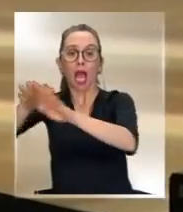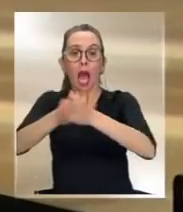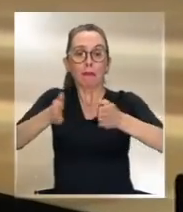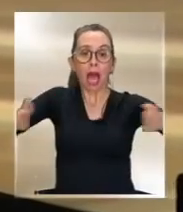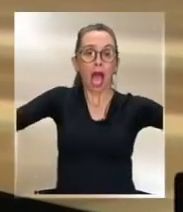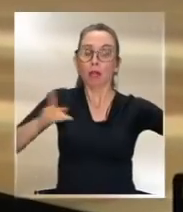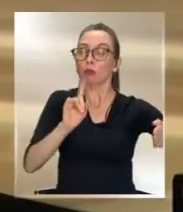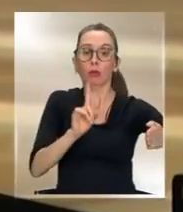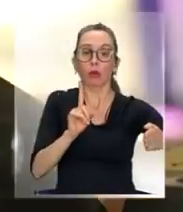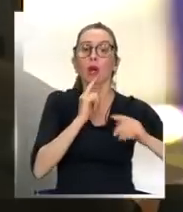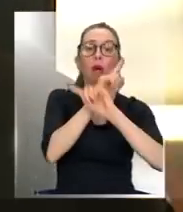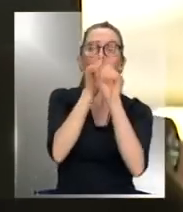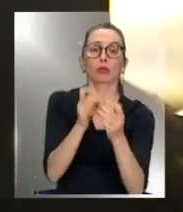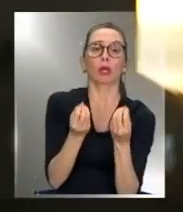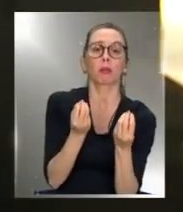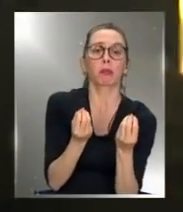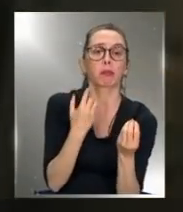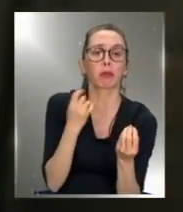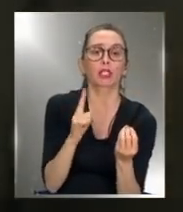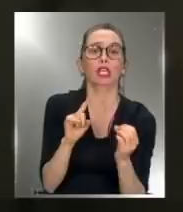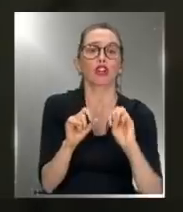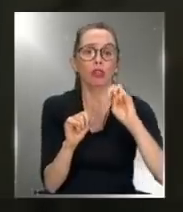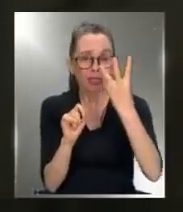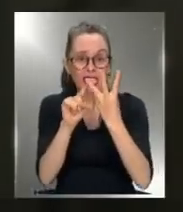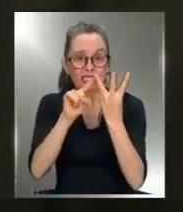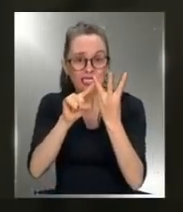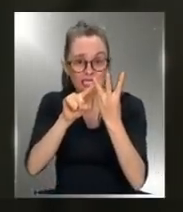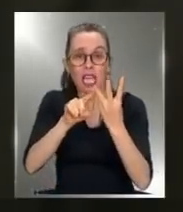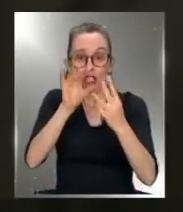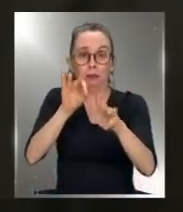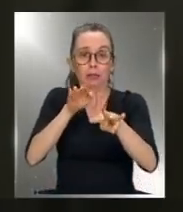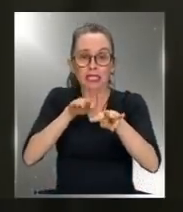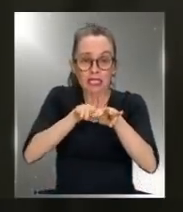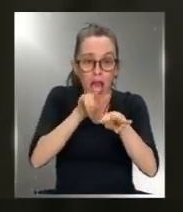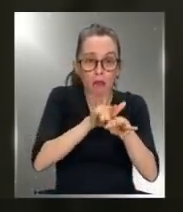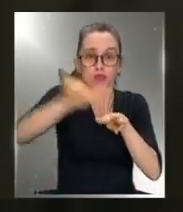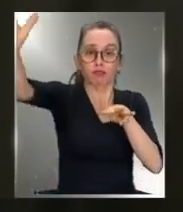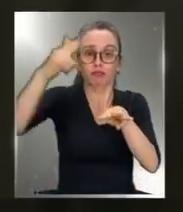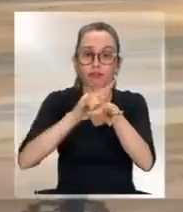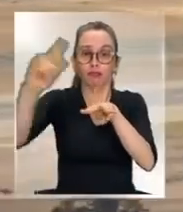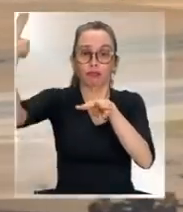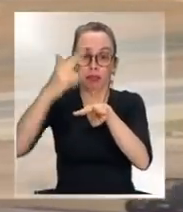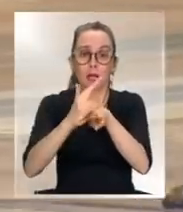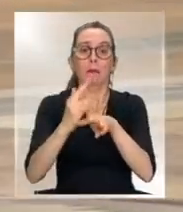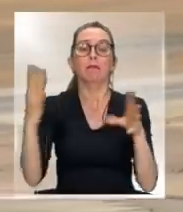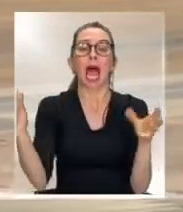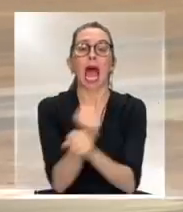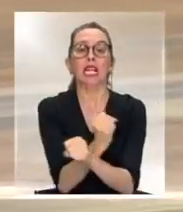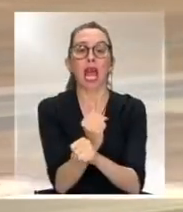cabe entonces preguntarse por qué no incorporar una tercera que agilice la salida y llegada de los vuelos.